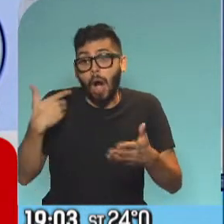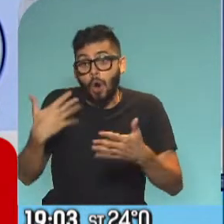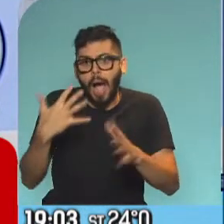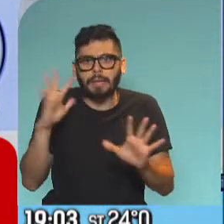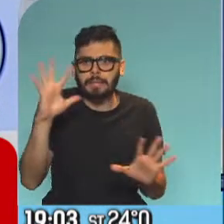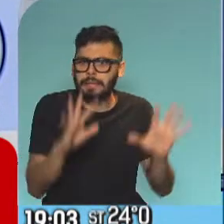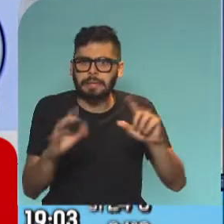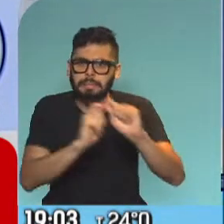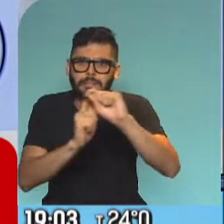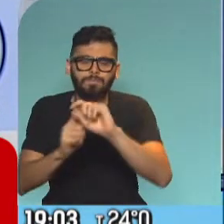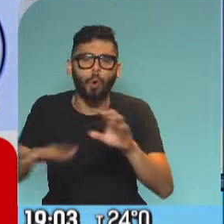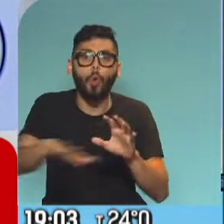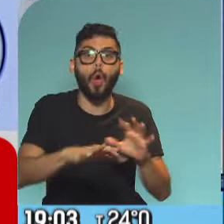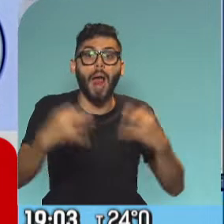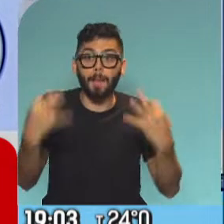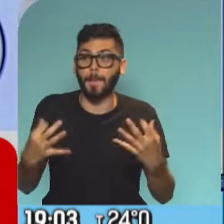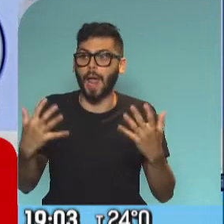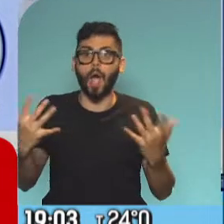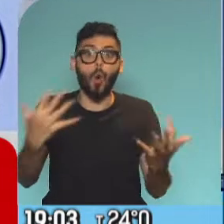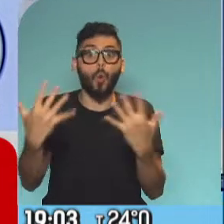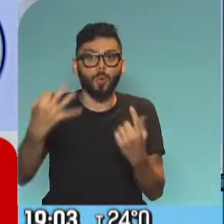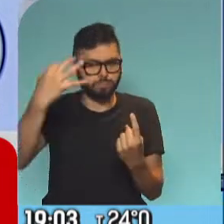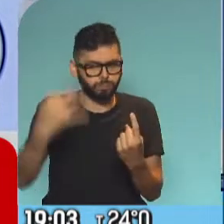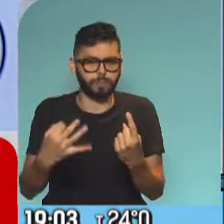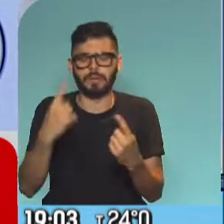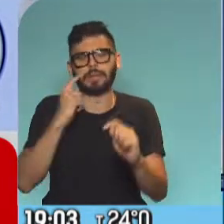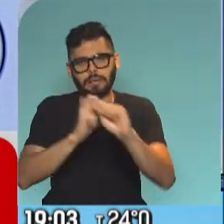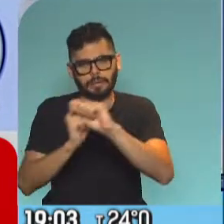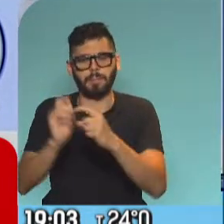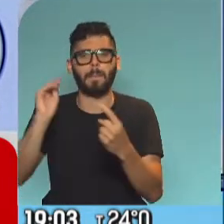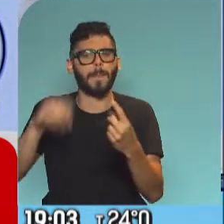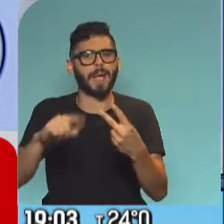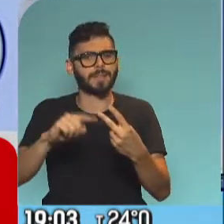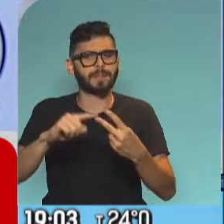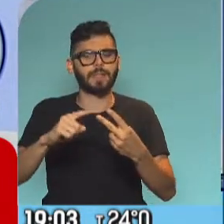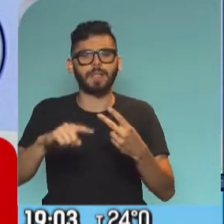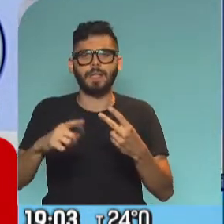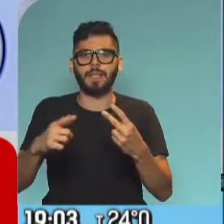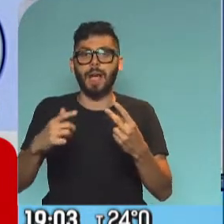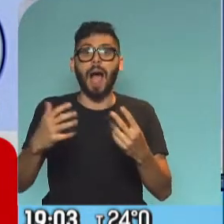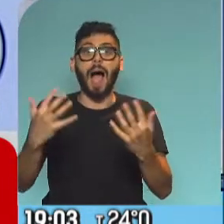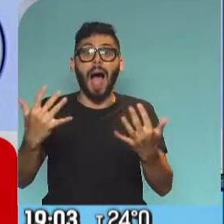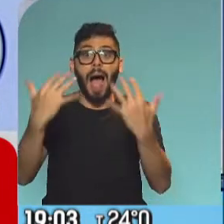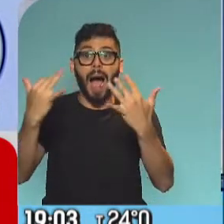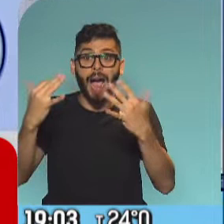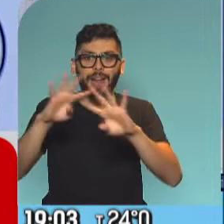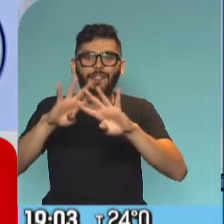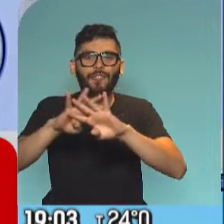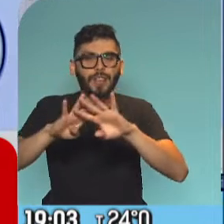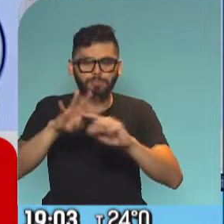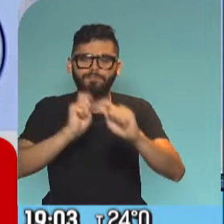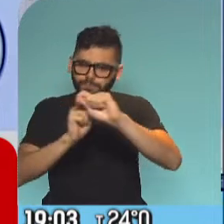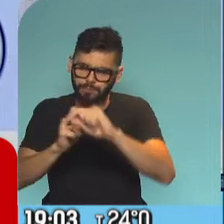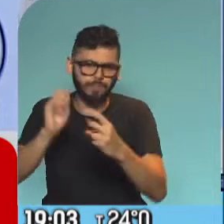lugares físicos para que tengan suficiente ventilación. Estamos adaptando todos los sistemas de filtración de aire. Estamos adaptando toda